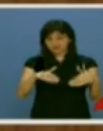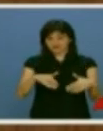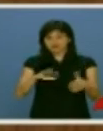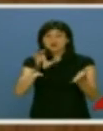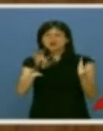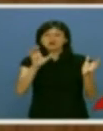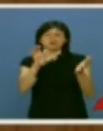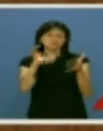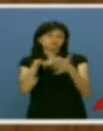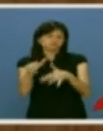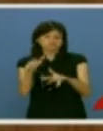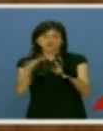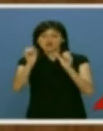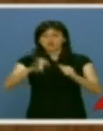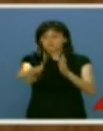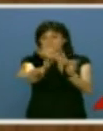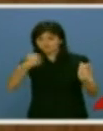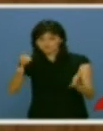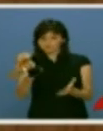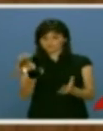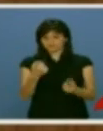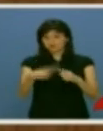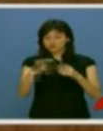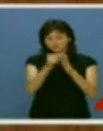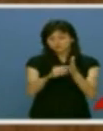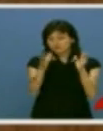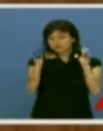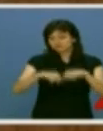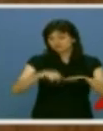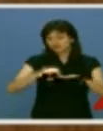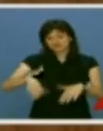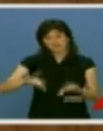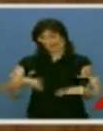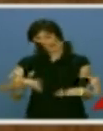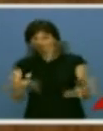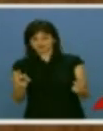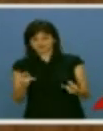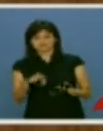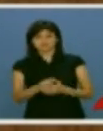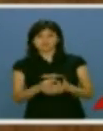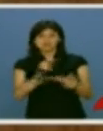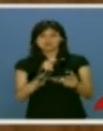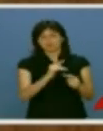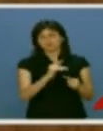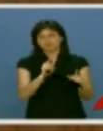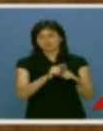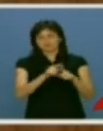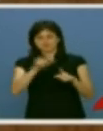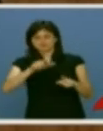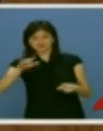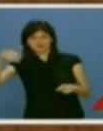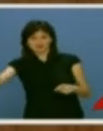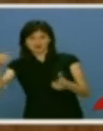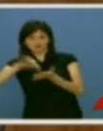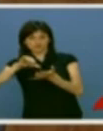demasiados acuerdos vacíos y demasiados pactos para la galería sin contenido. Eso deteriora como pocas cosas la visión que los ciudadanos tienen